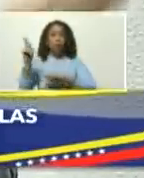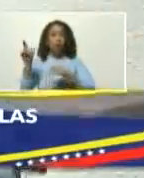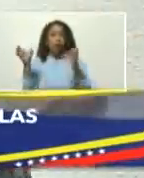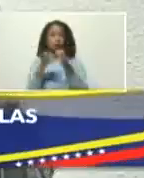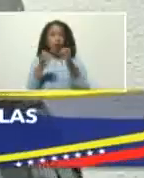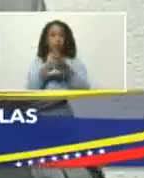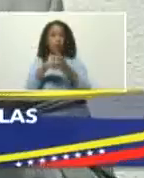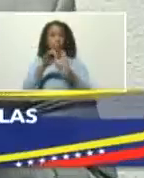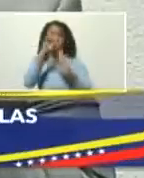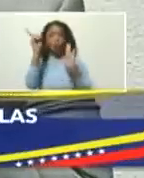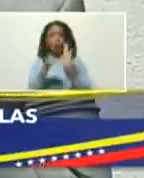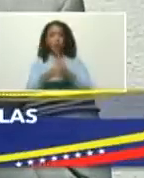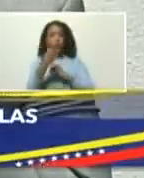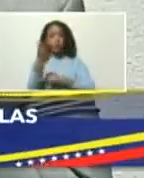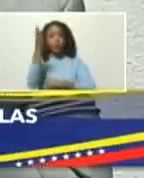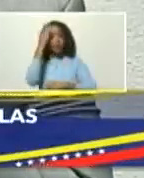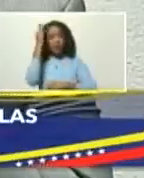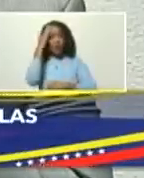diplomático usted sabiamente